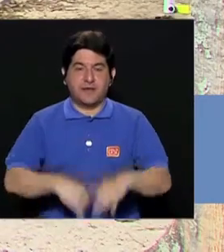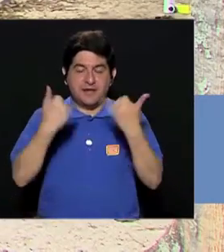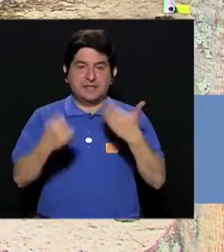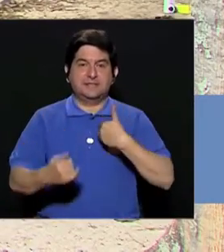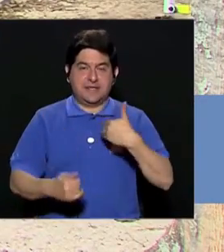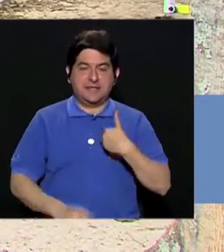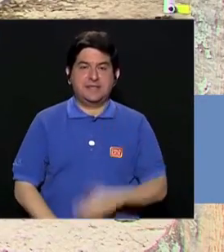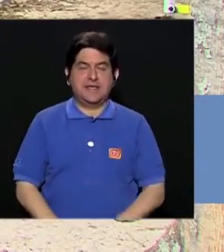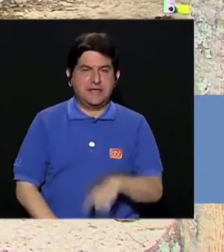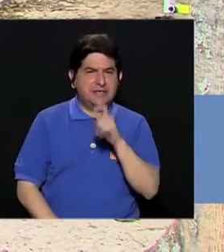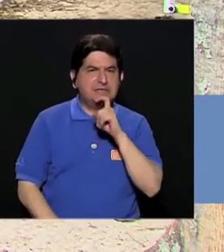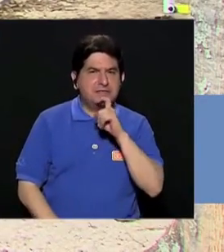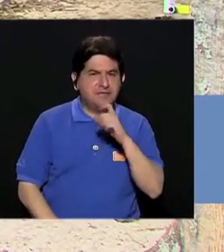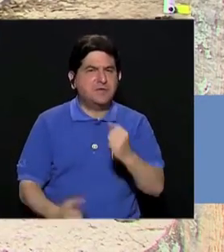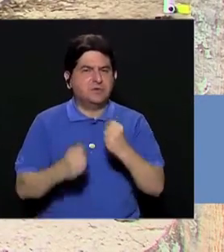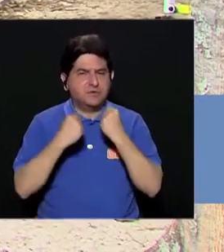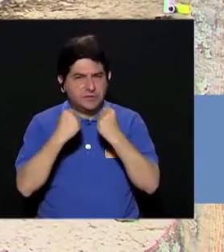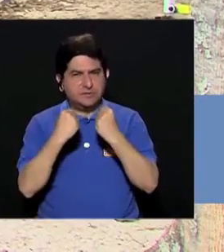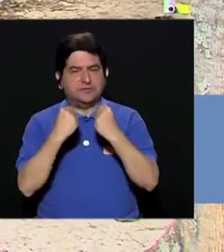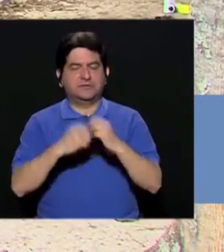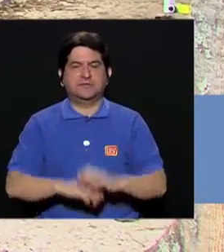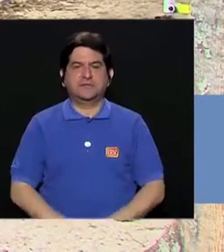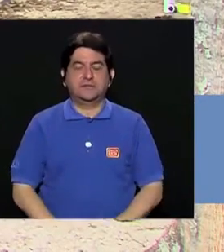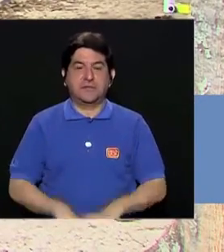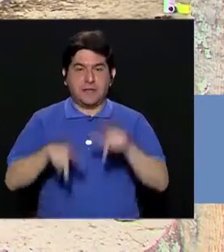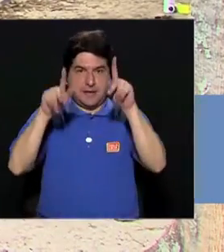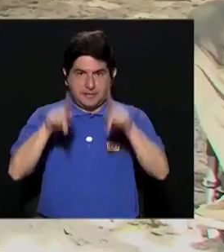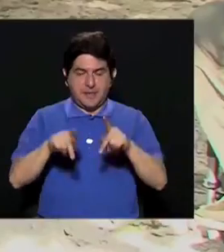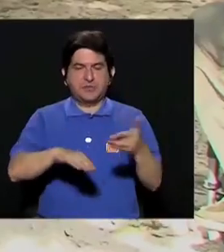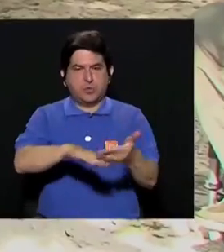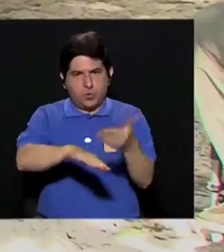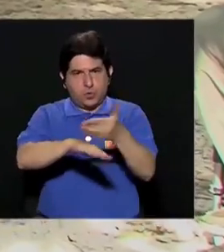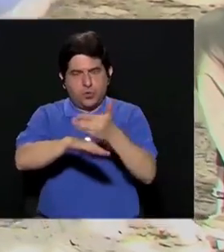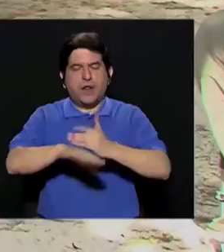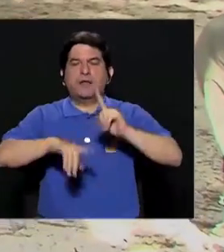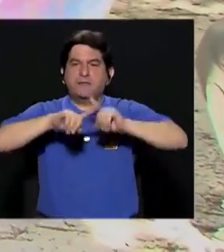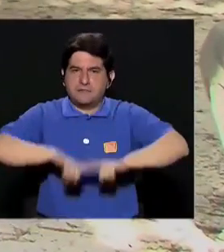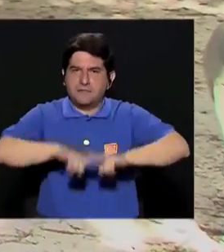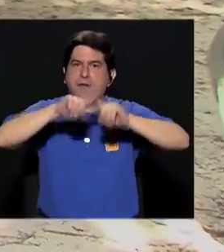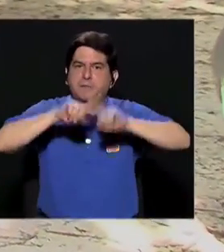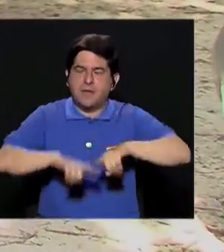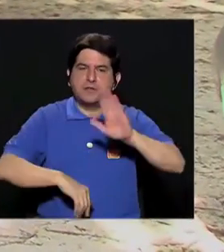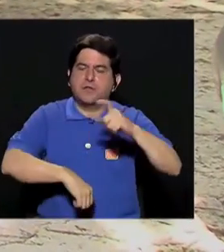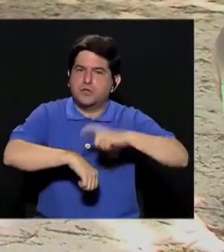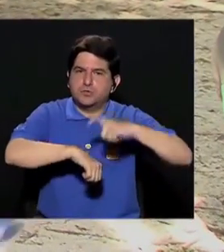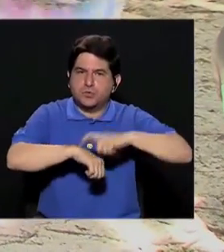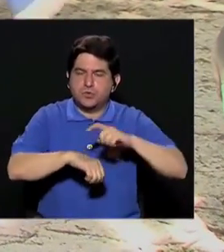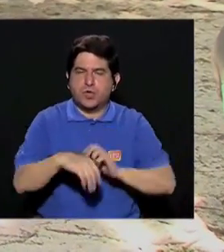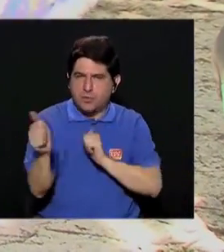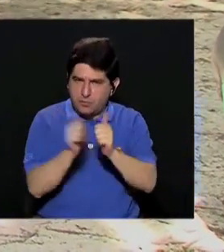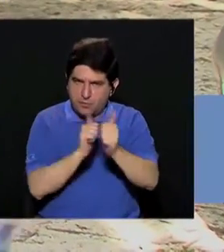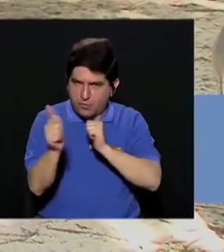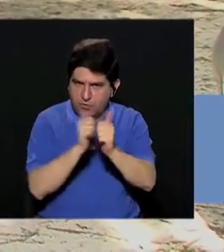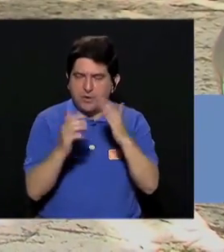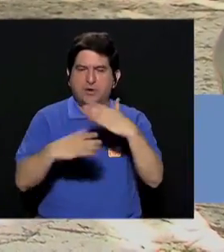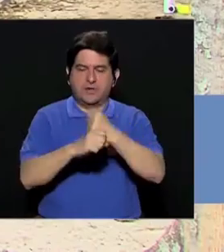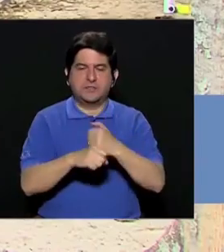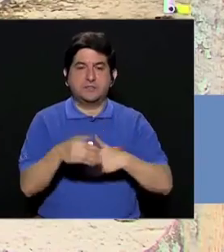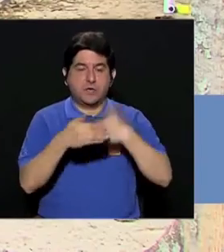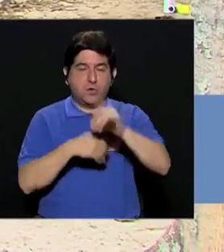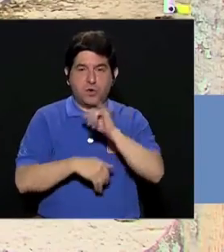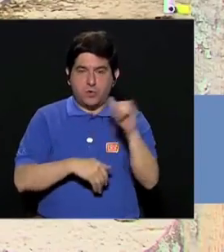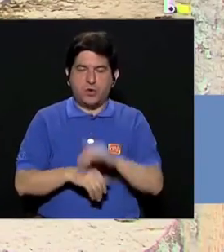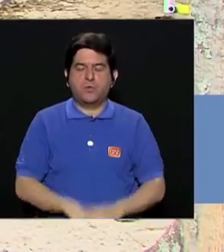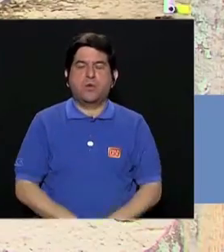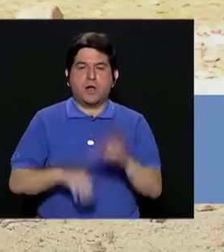Este ya tiene un nivel de dificultad un poquito más fuerte. Ahí las personas van avanzando según su tiempo de estar haciendo ejercicio. Y